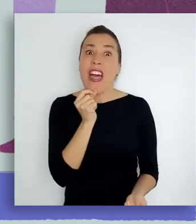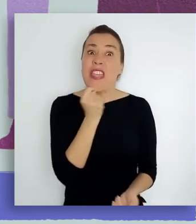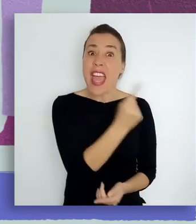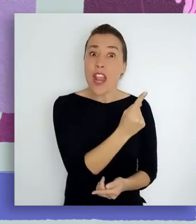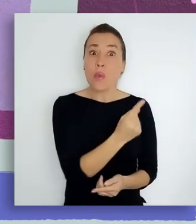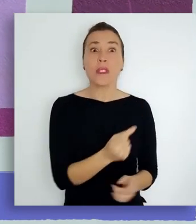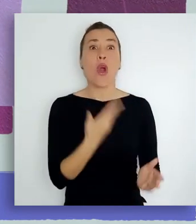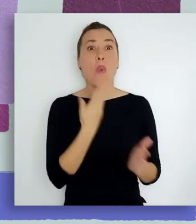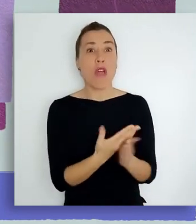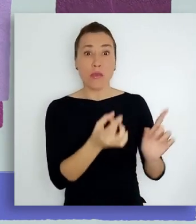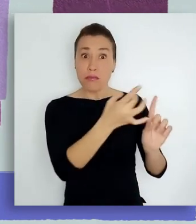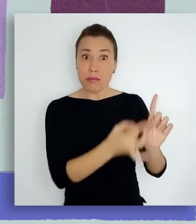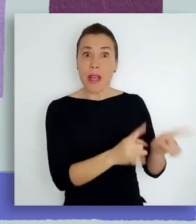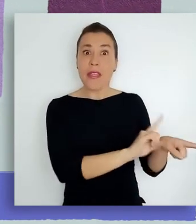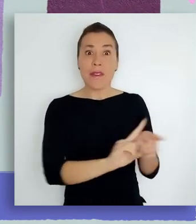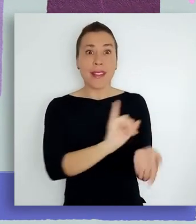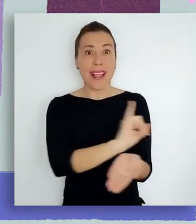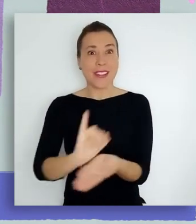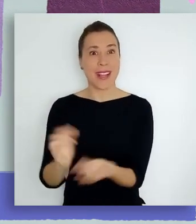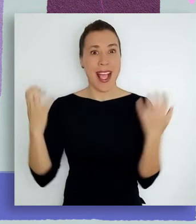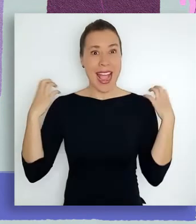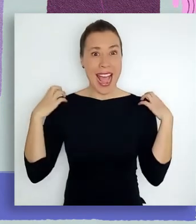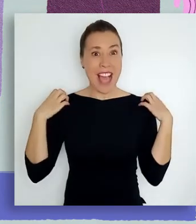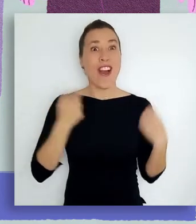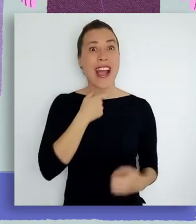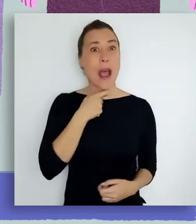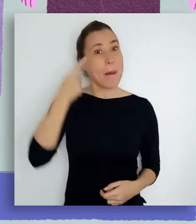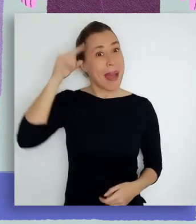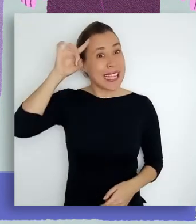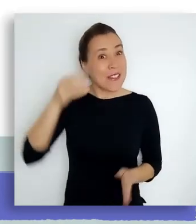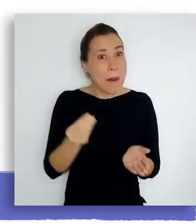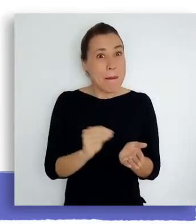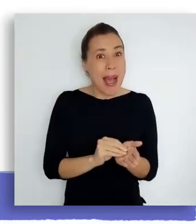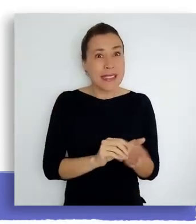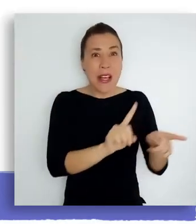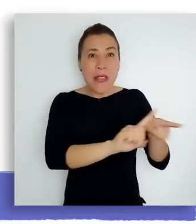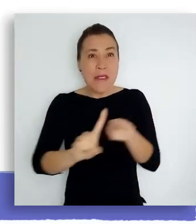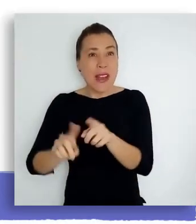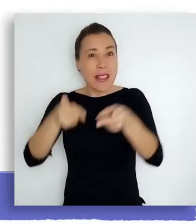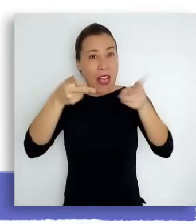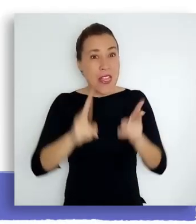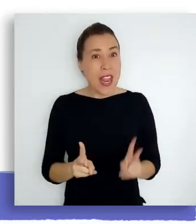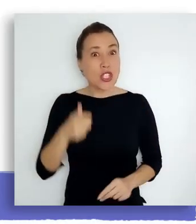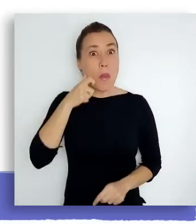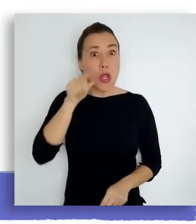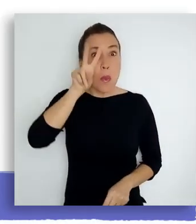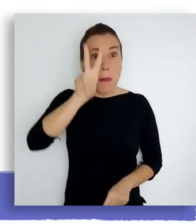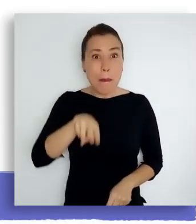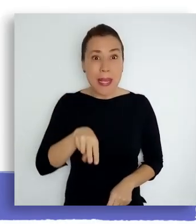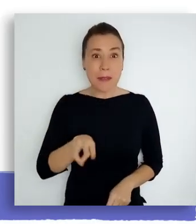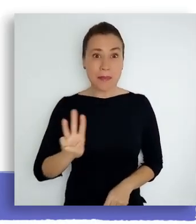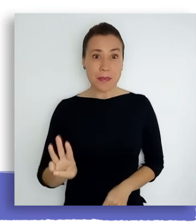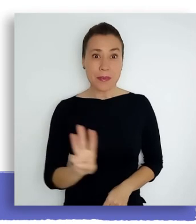y denunciar vulneraciones en los organismos encargados de garantizarlos. Para conocer más sobre los derechos humanos,